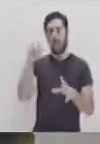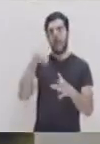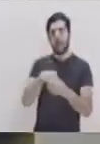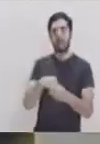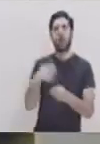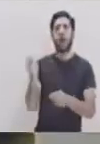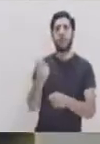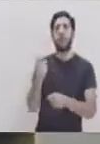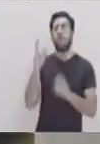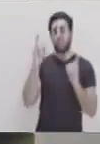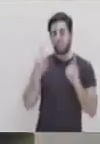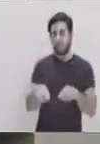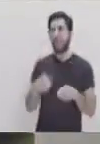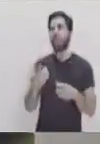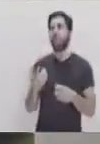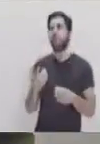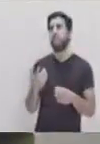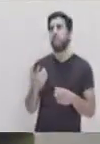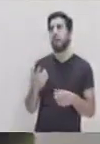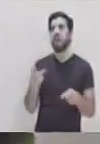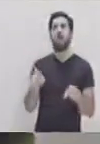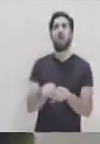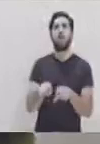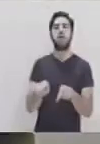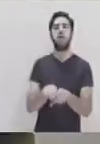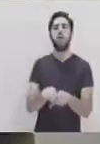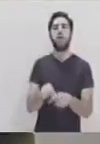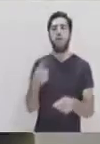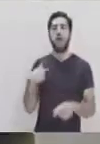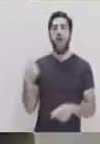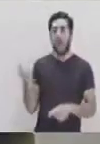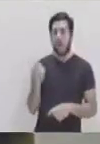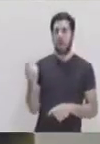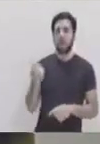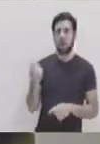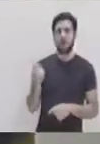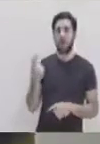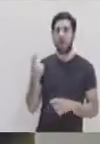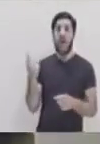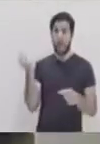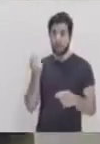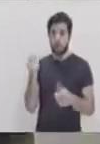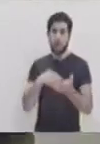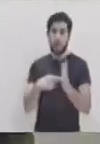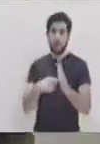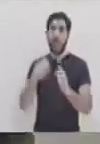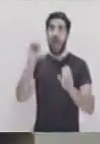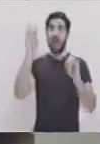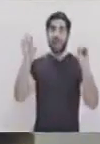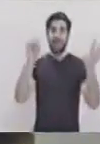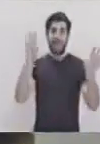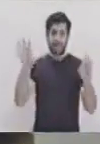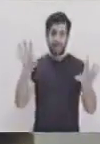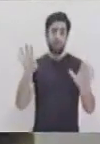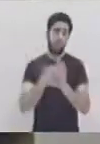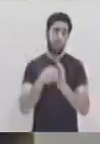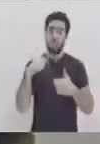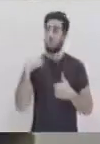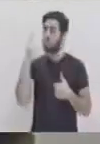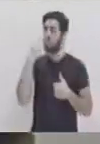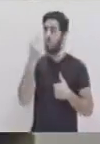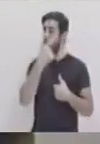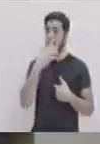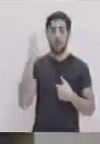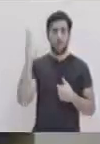importante que entre la amistad se sepa que, como esta frase muy bonita que dice que los amigos son como las estrellas, ¿verdad?